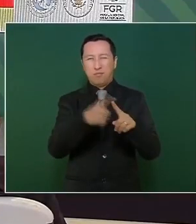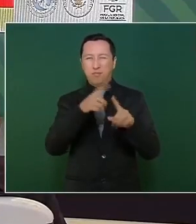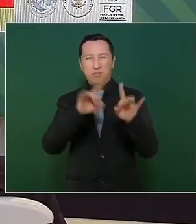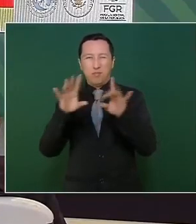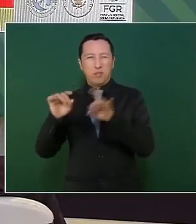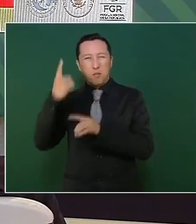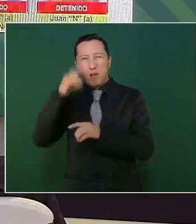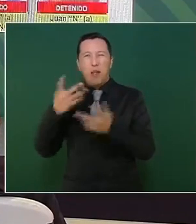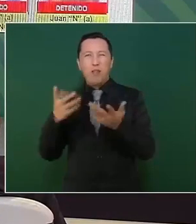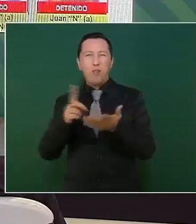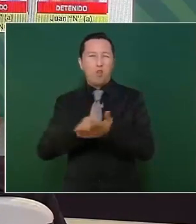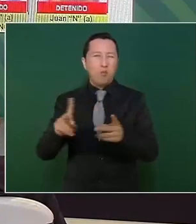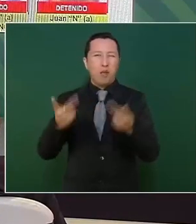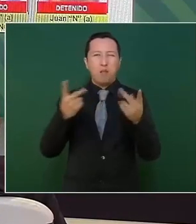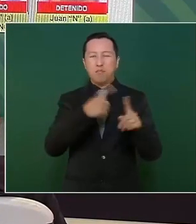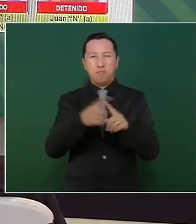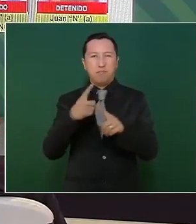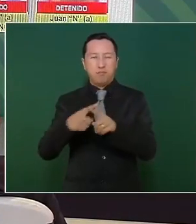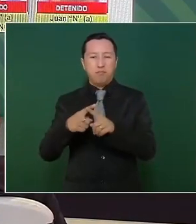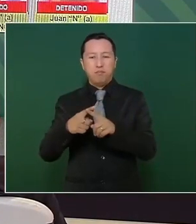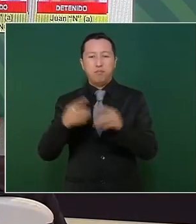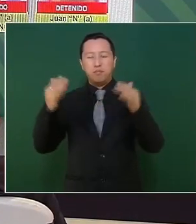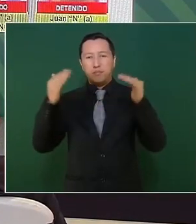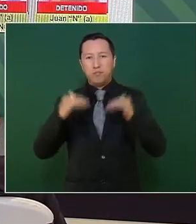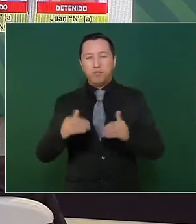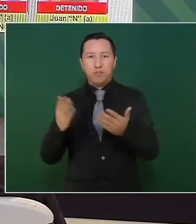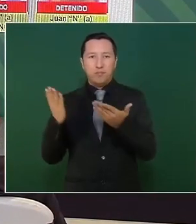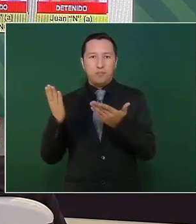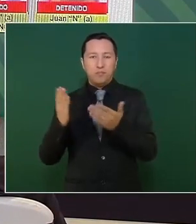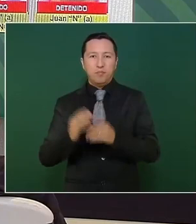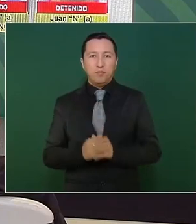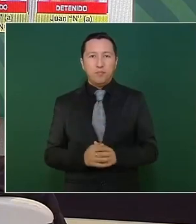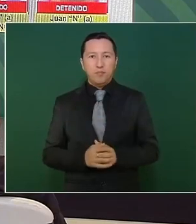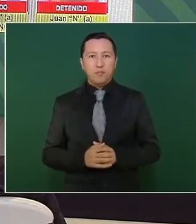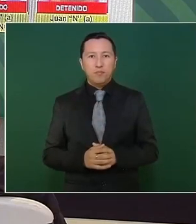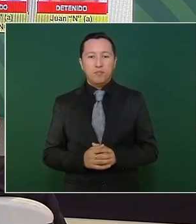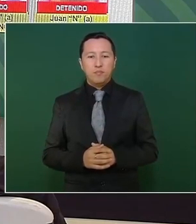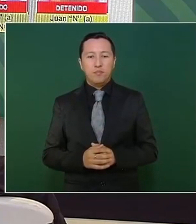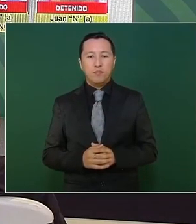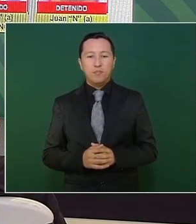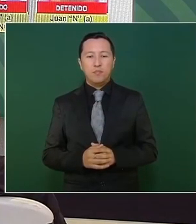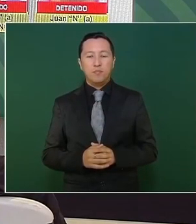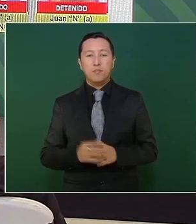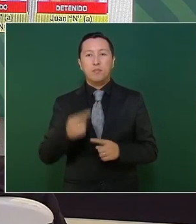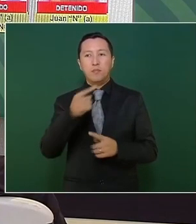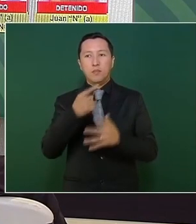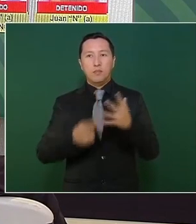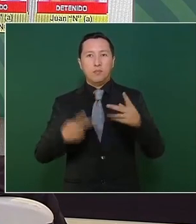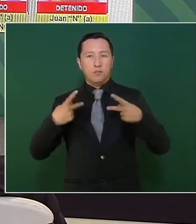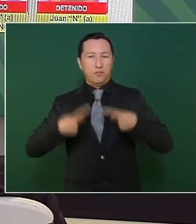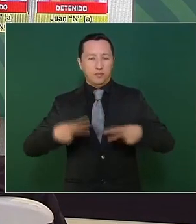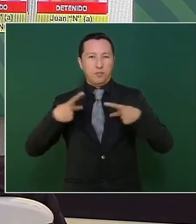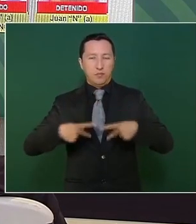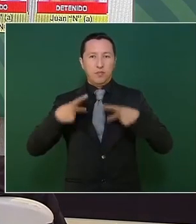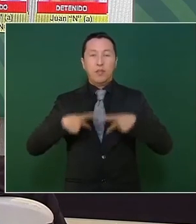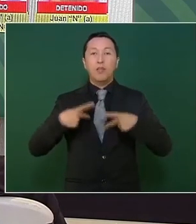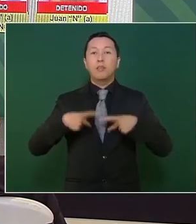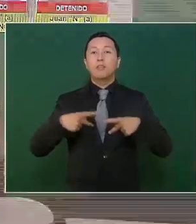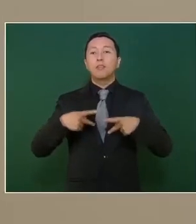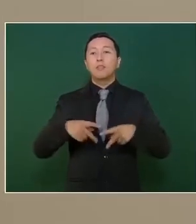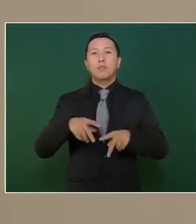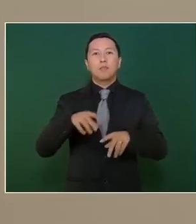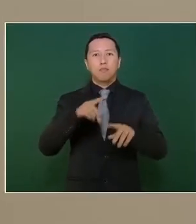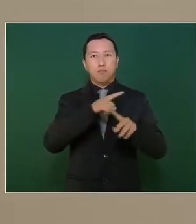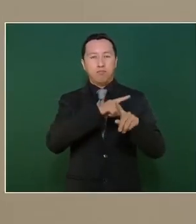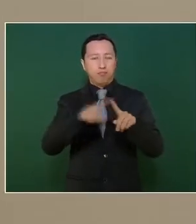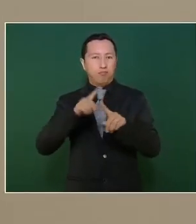Siguiente. Aquí lo relevante es que ya con estas detenciones se acumulan un conjunto de detenciones que